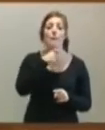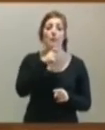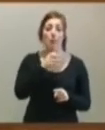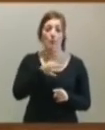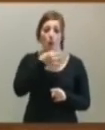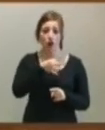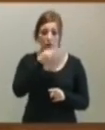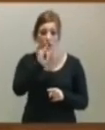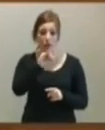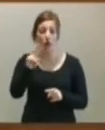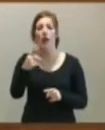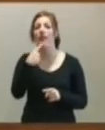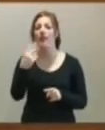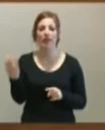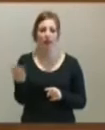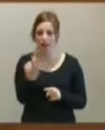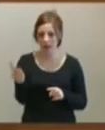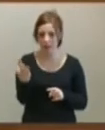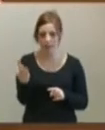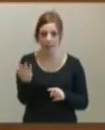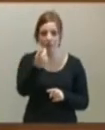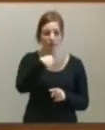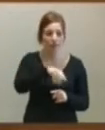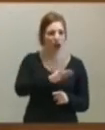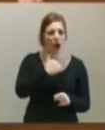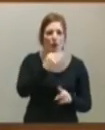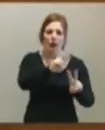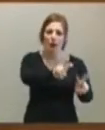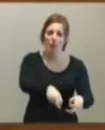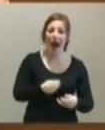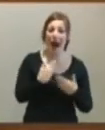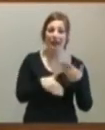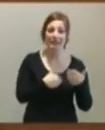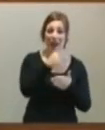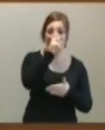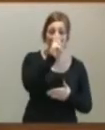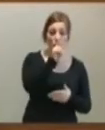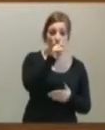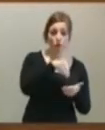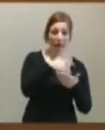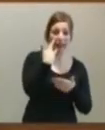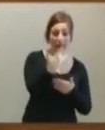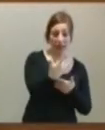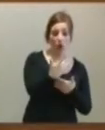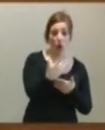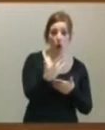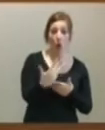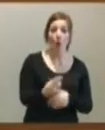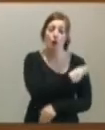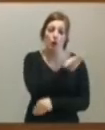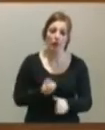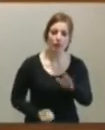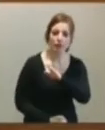Unida. Decíamos recuperar algo que existió en esta Cámara hasta que en el año 2005 se creó esta procuradora, que era no una comisión de peticiones.